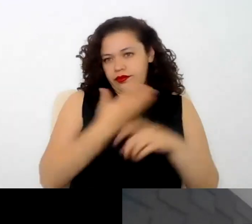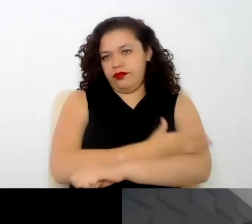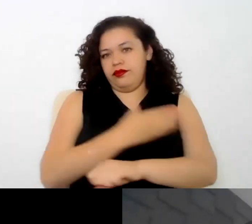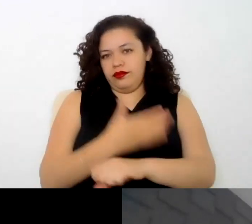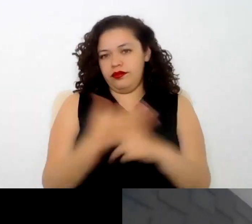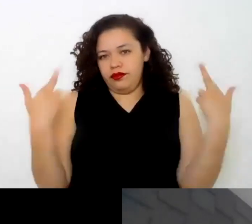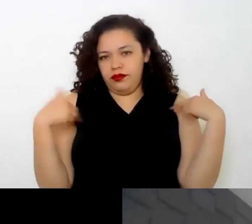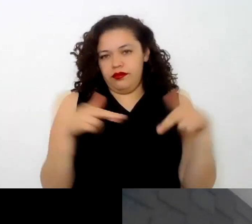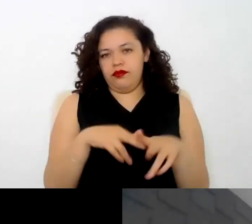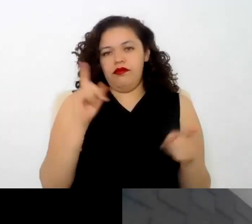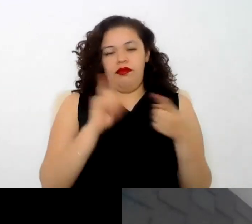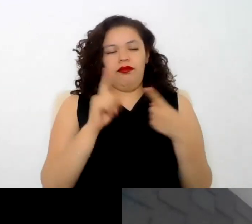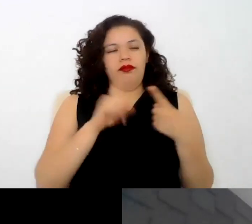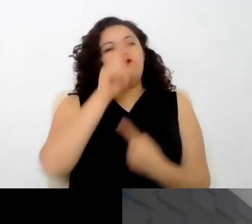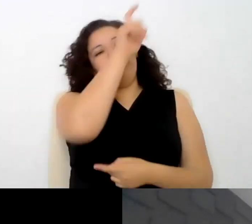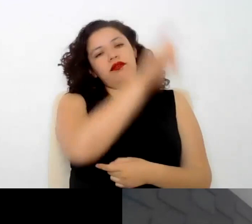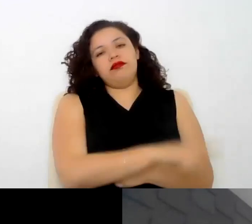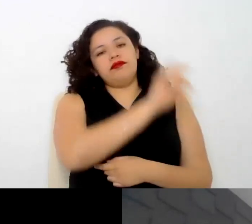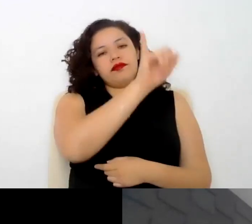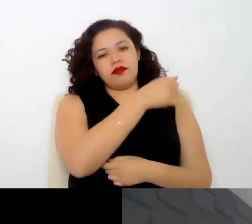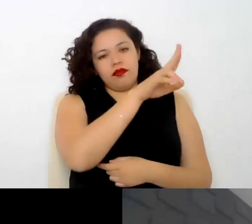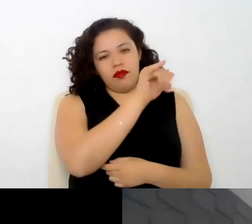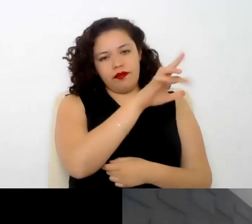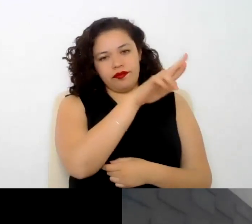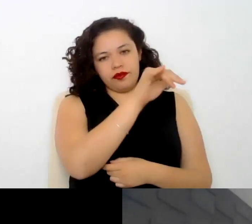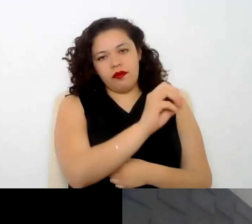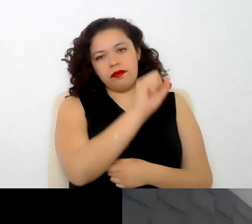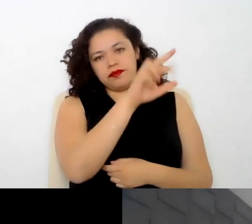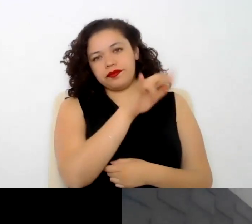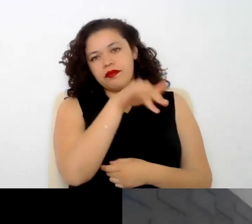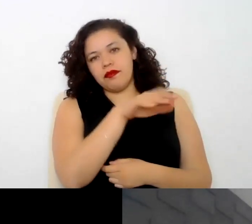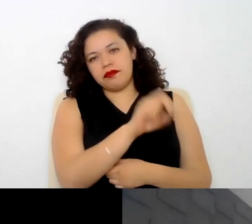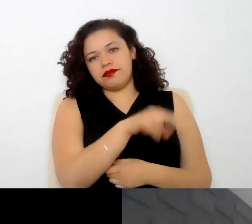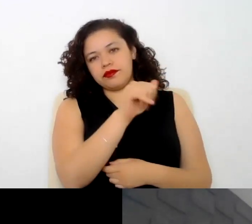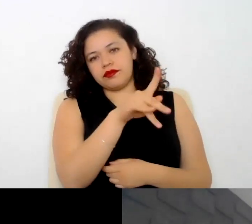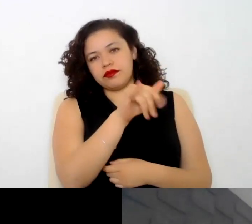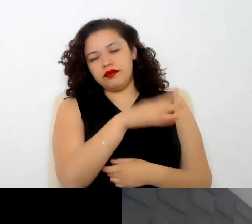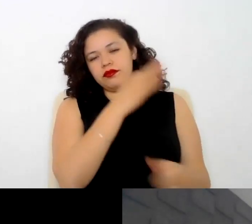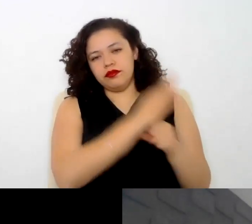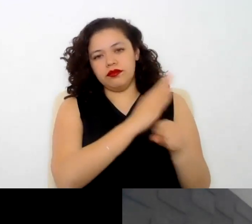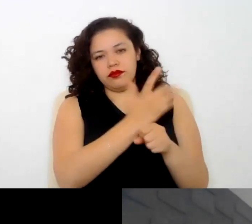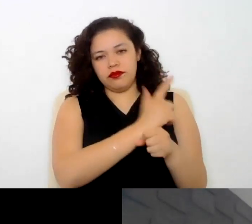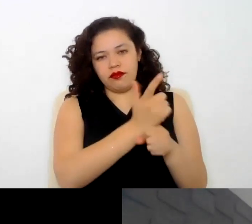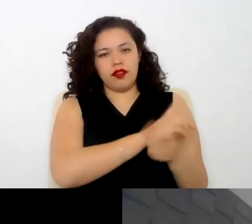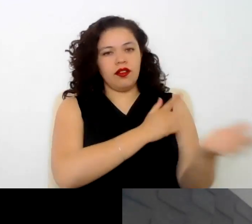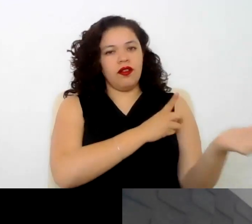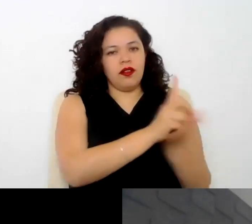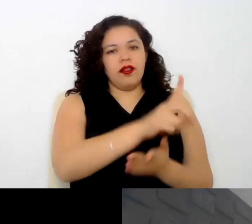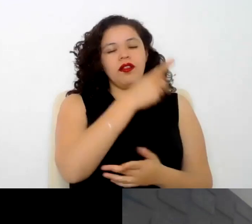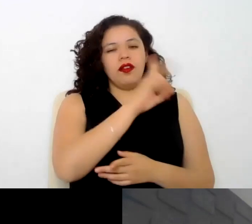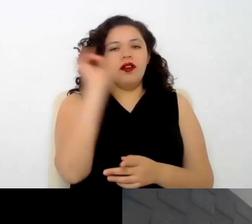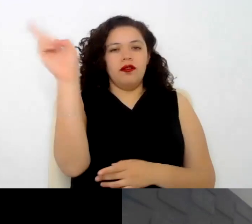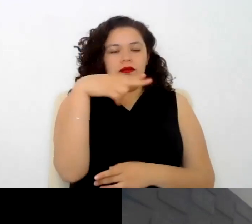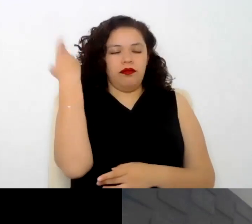esta tarde. Primero, contamos con Juan Carlos Román Aponte, quien actualmente se encuentra estudiando la licenciatura en Derecho en la Universidad Panamericana.